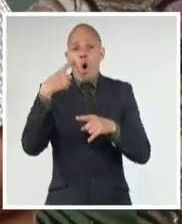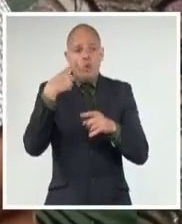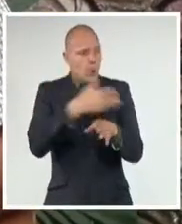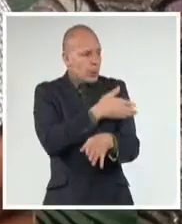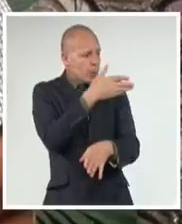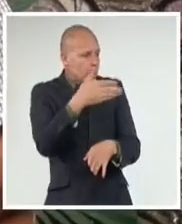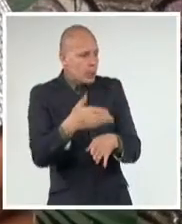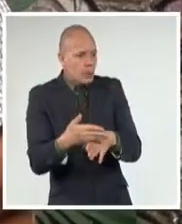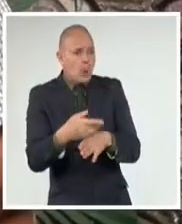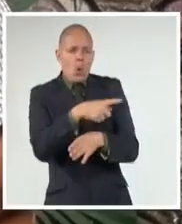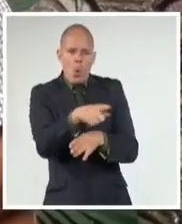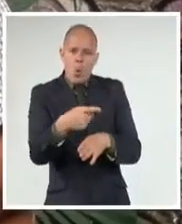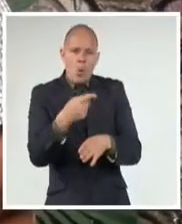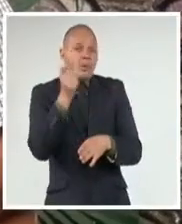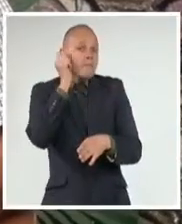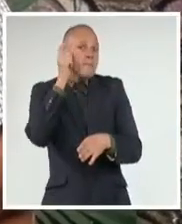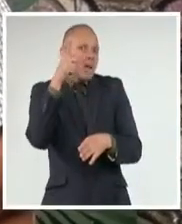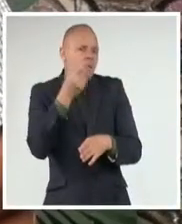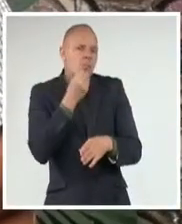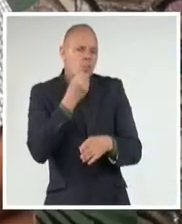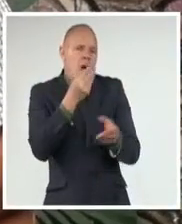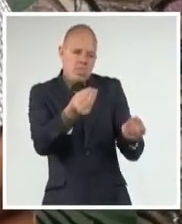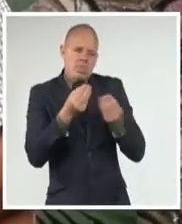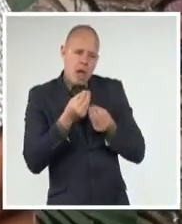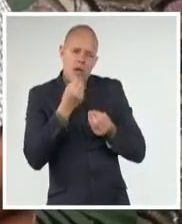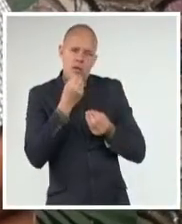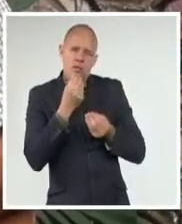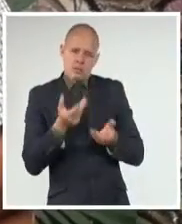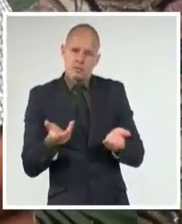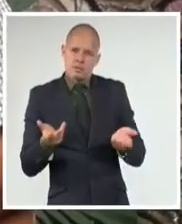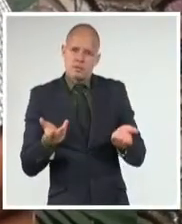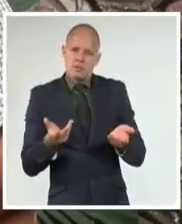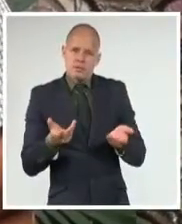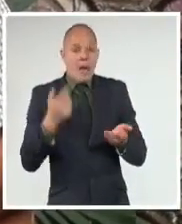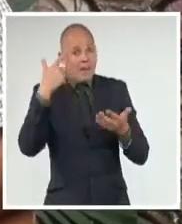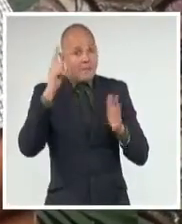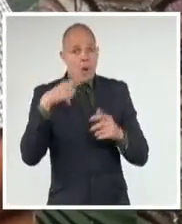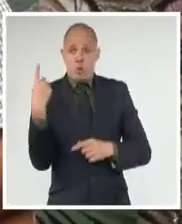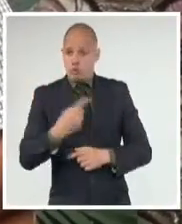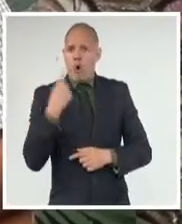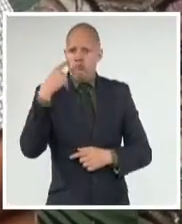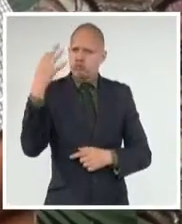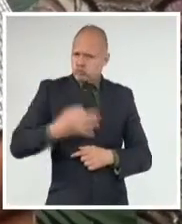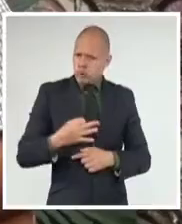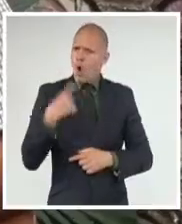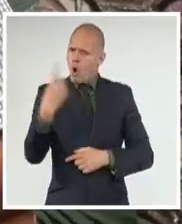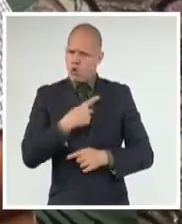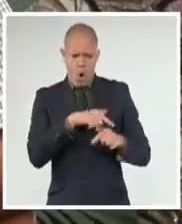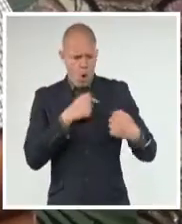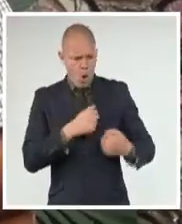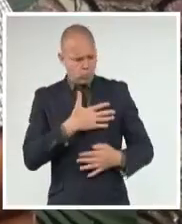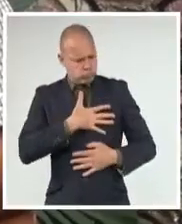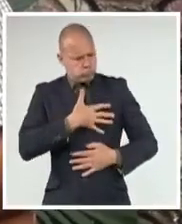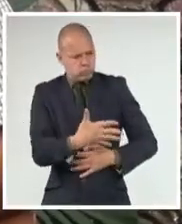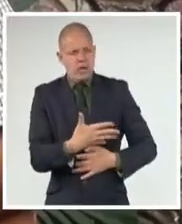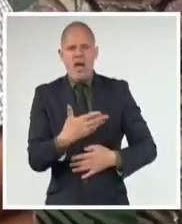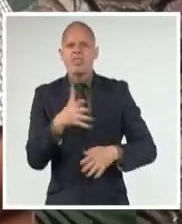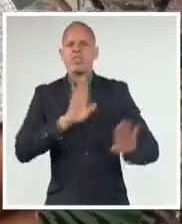años. Yo estoy seguro que entre todos le vamos a poner corazón a Cuba, le estamos poniendo